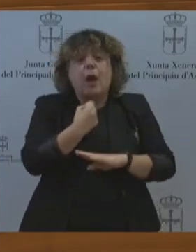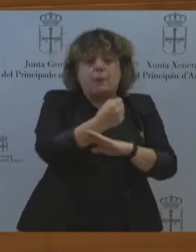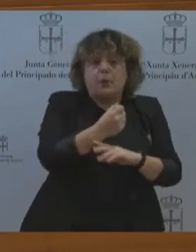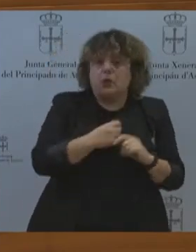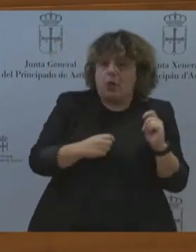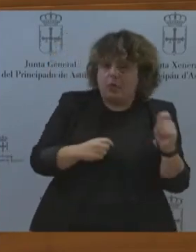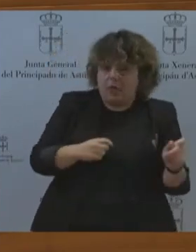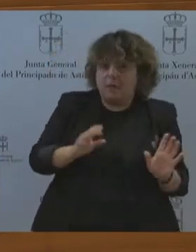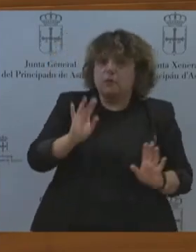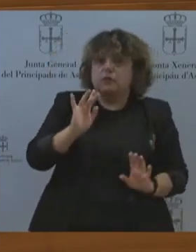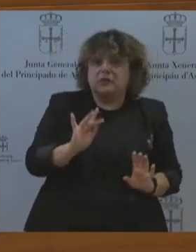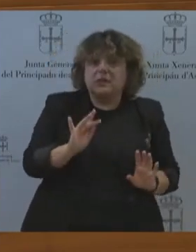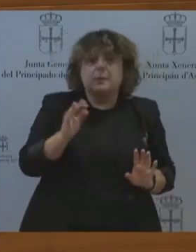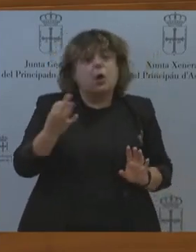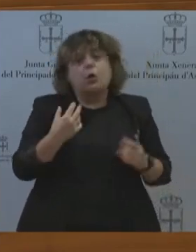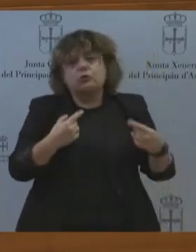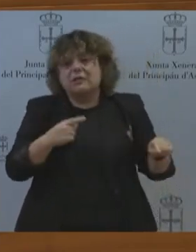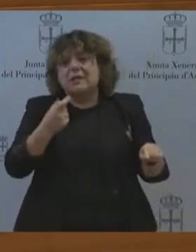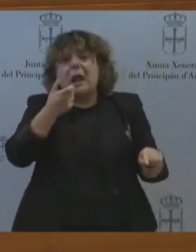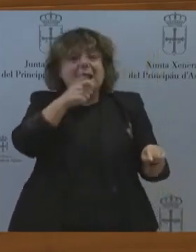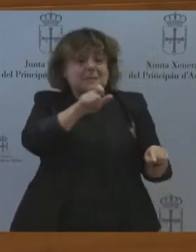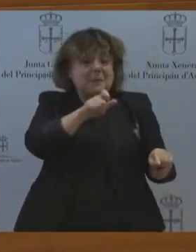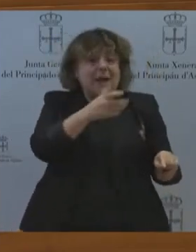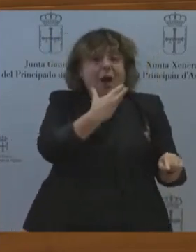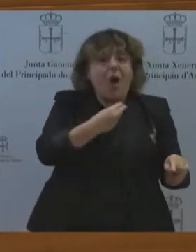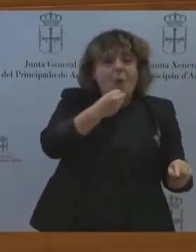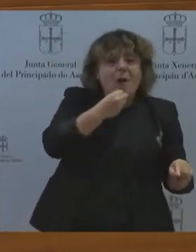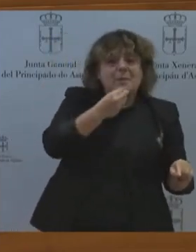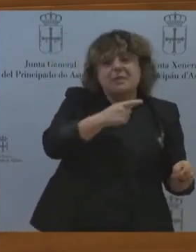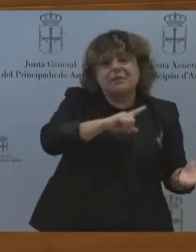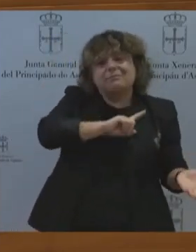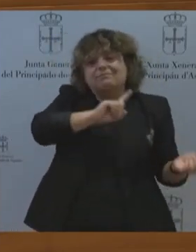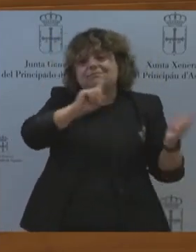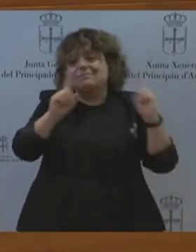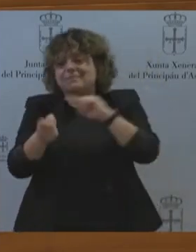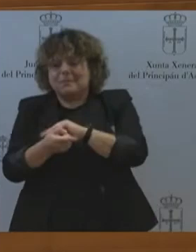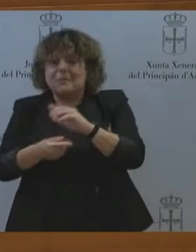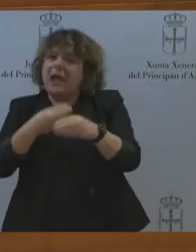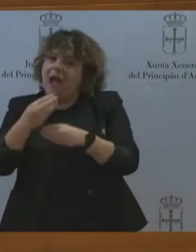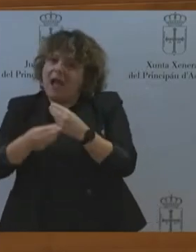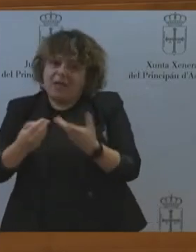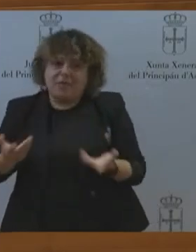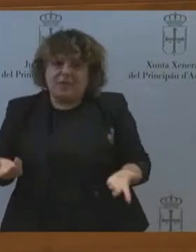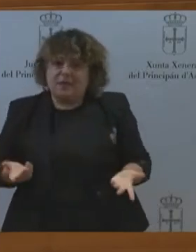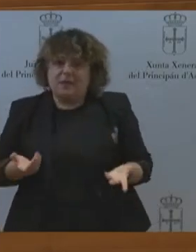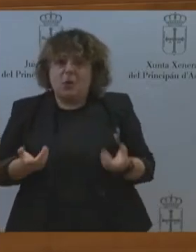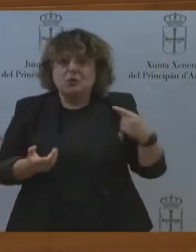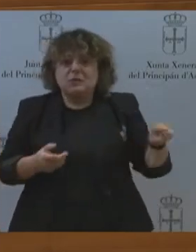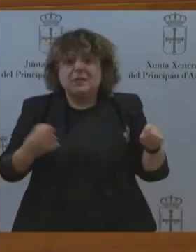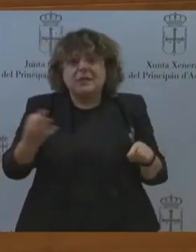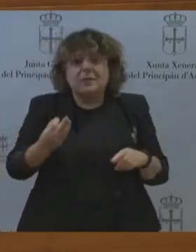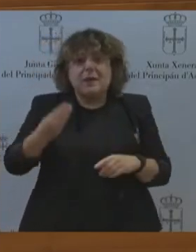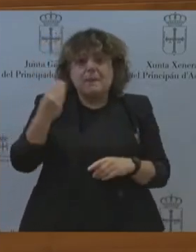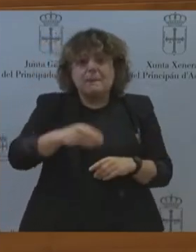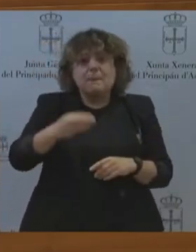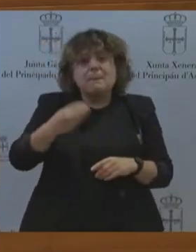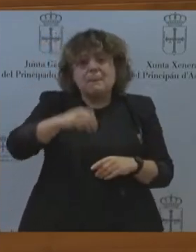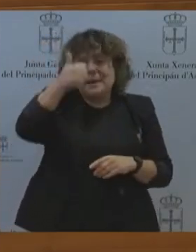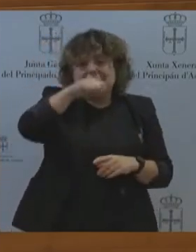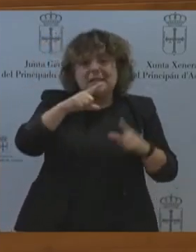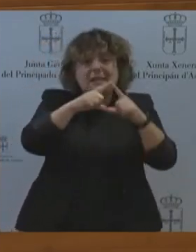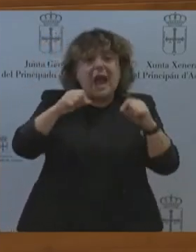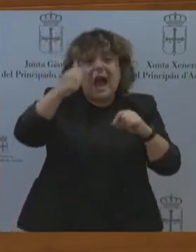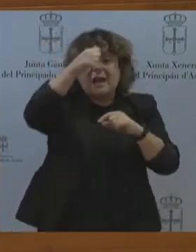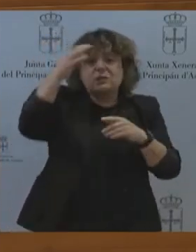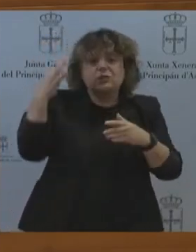palabras en hechos concretos. Usted tiene que ser el presidente de todos los asturianos y no exclusivamente de sus votantes.